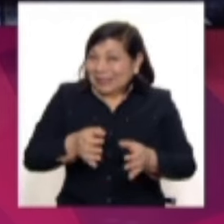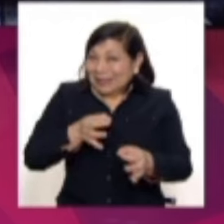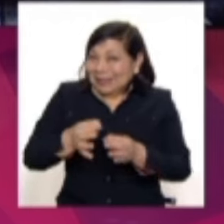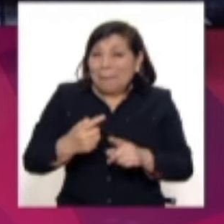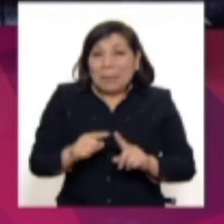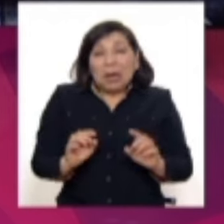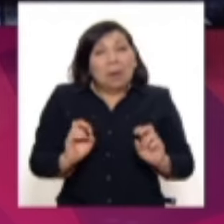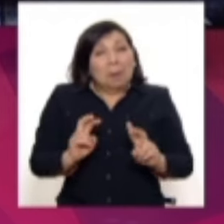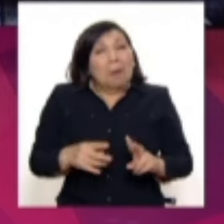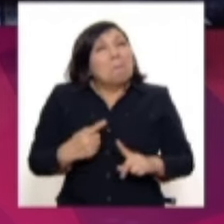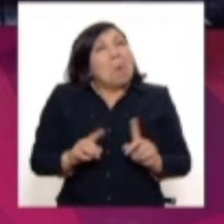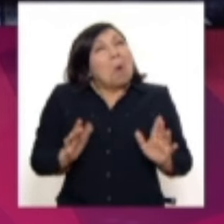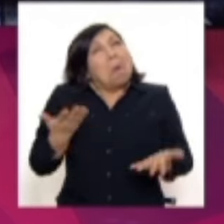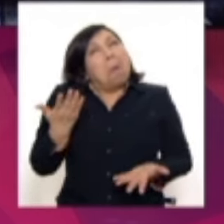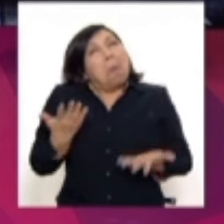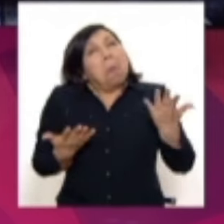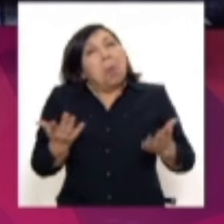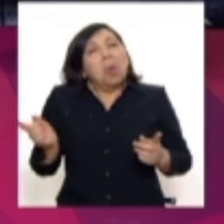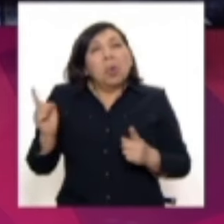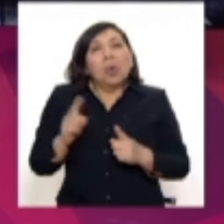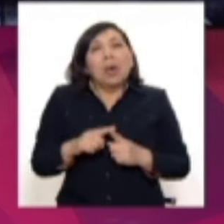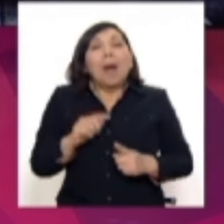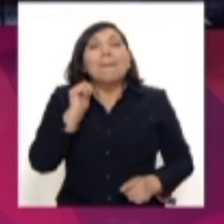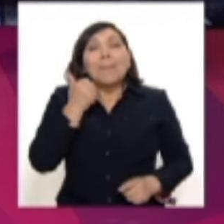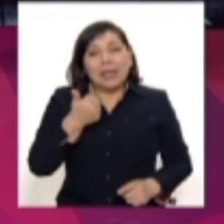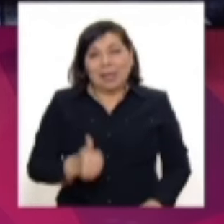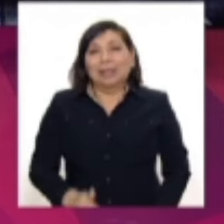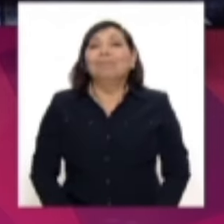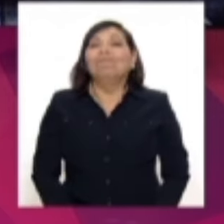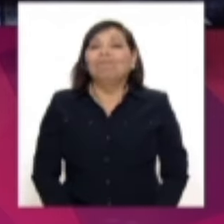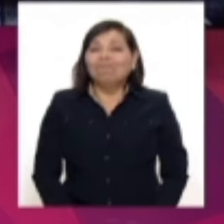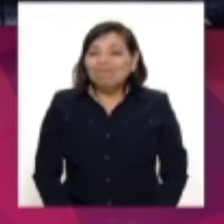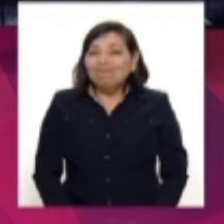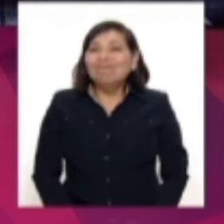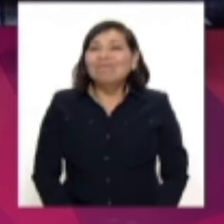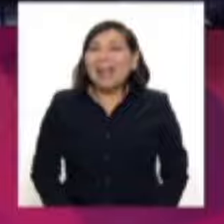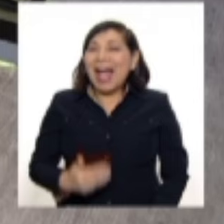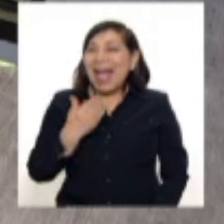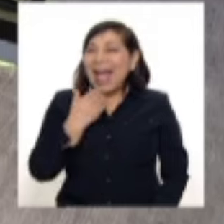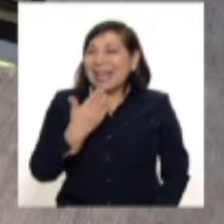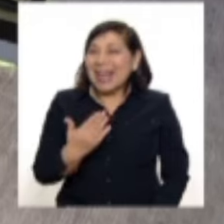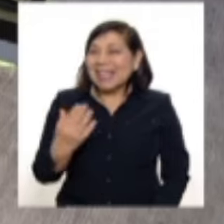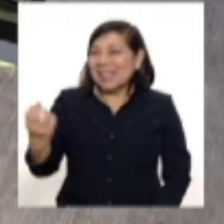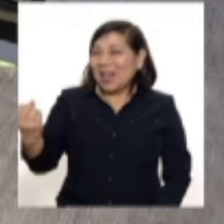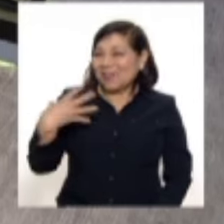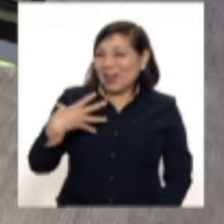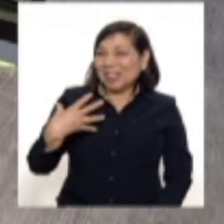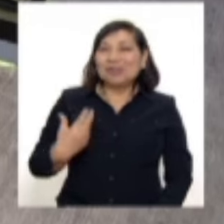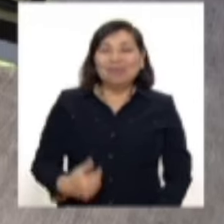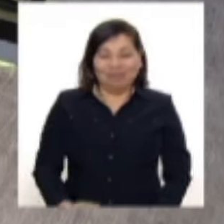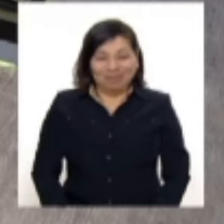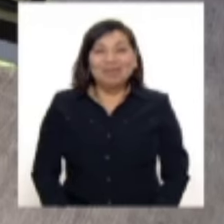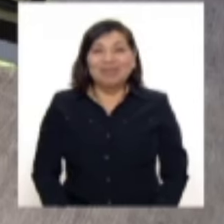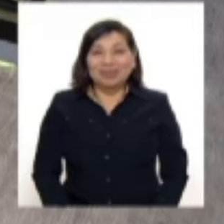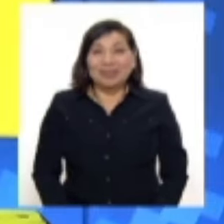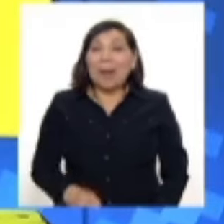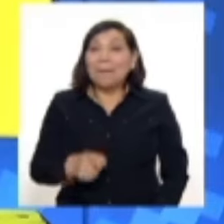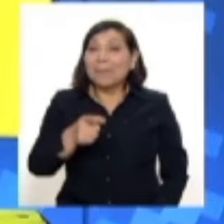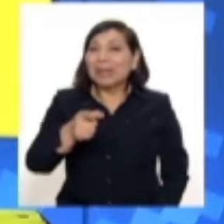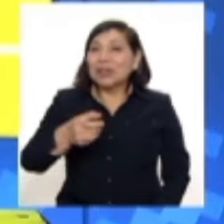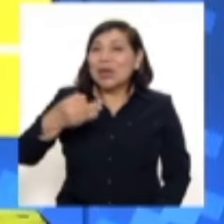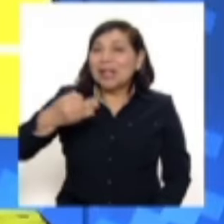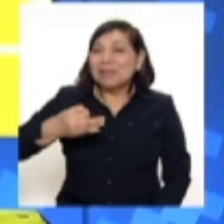y están previstas por lo menos hasta el día de mañana. Muy bien, Piero. Muchísimas gracias por la información. Agradecemos a nuestro